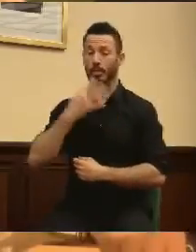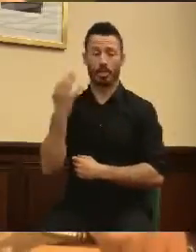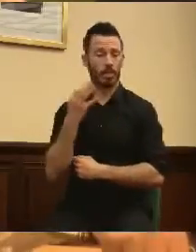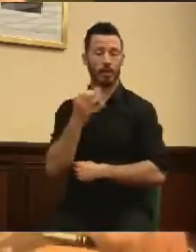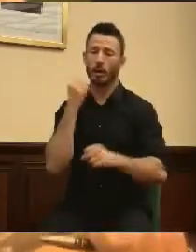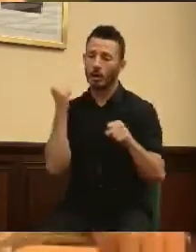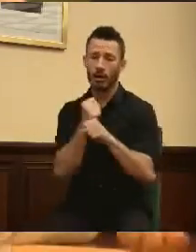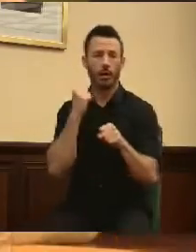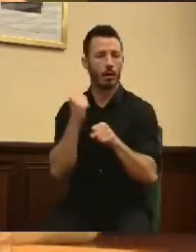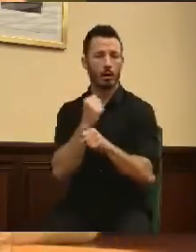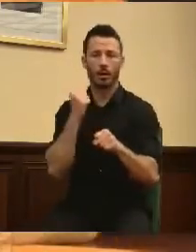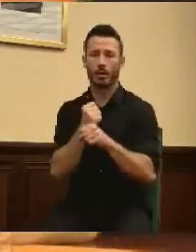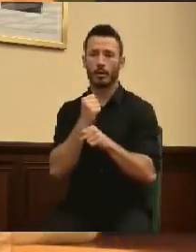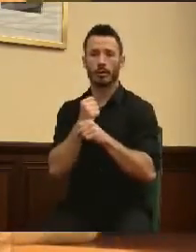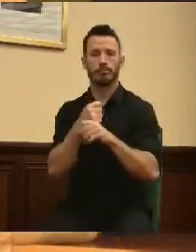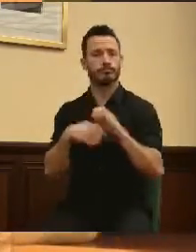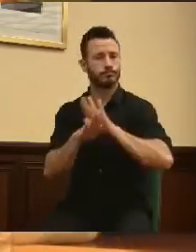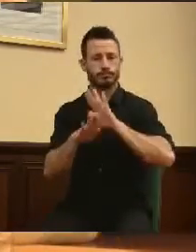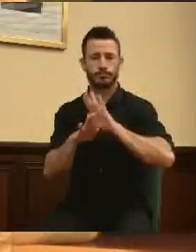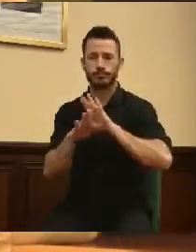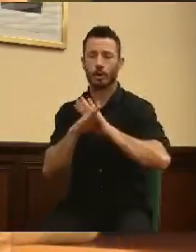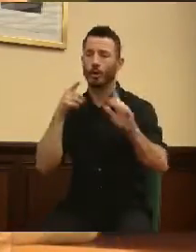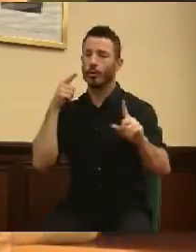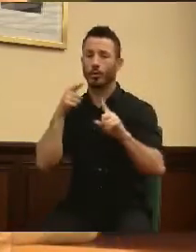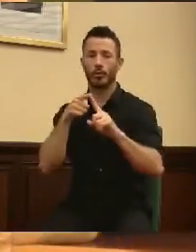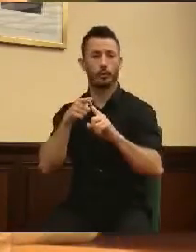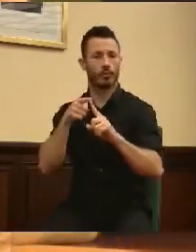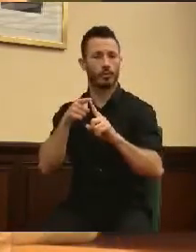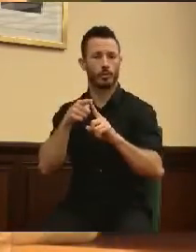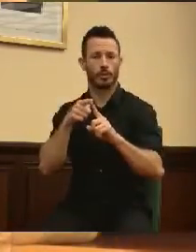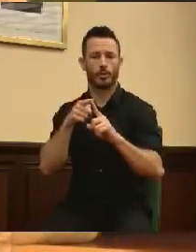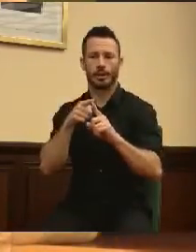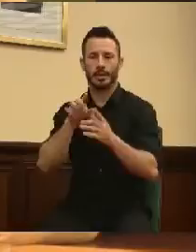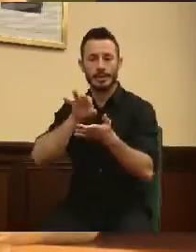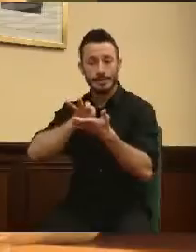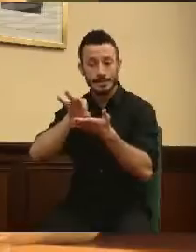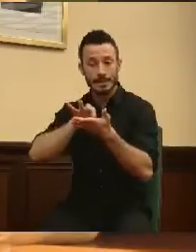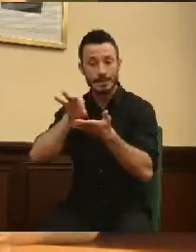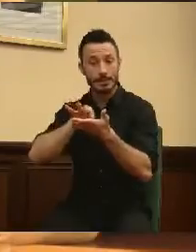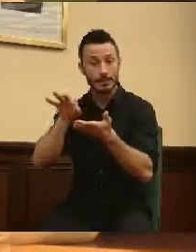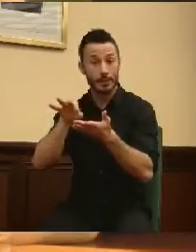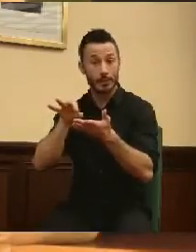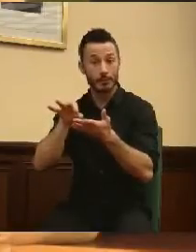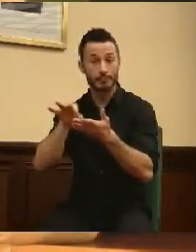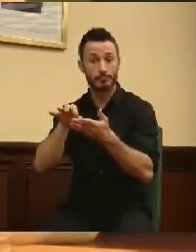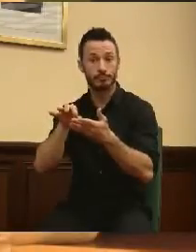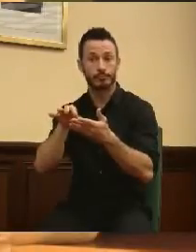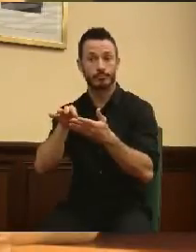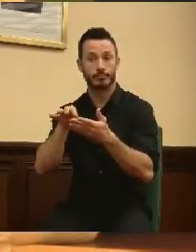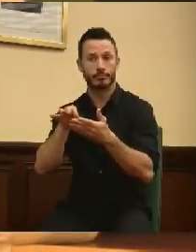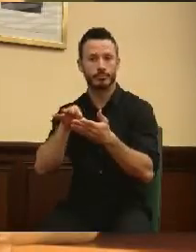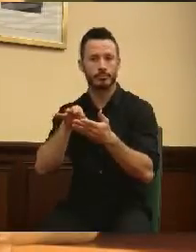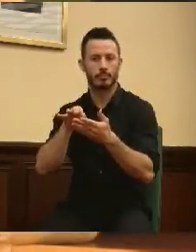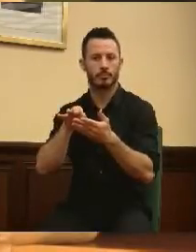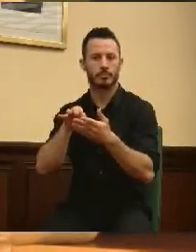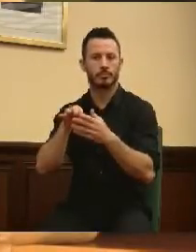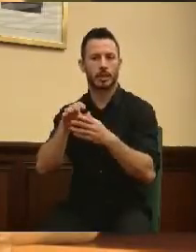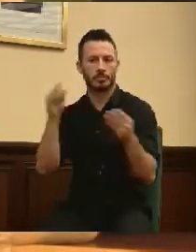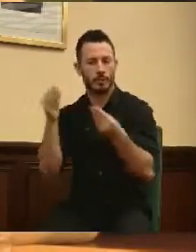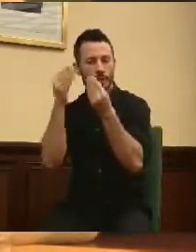trabajar sin dilación en la recuperación de aquellos servicios que fundamentalmente consisten en mano de obra.